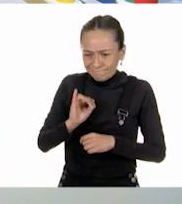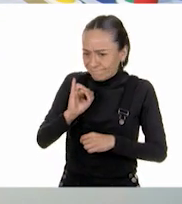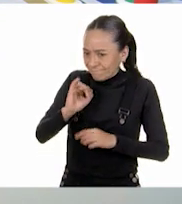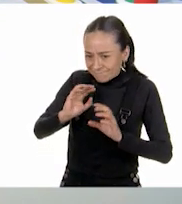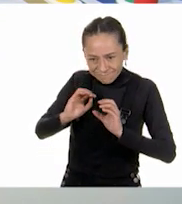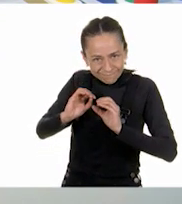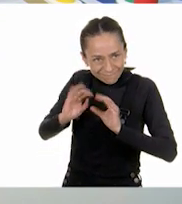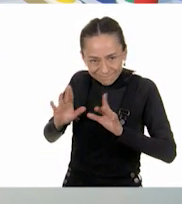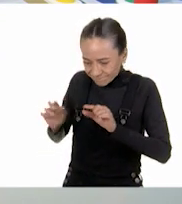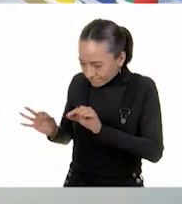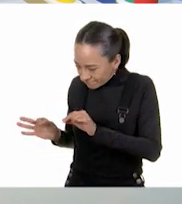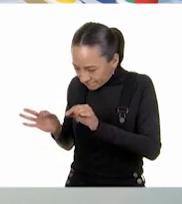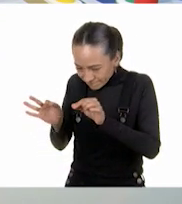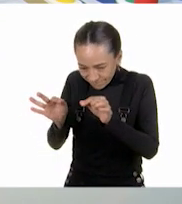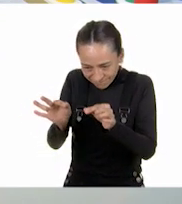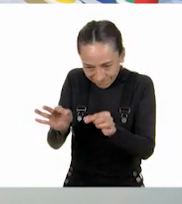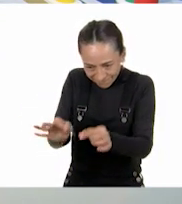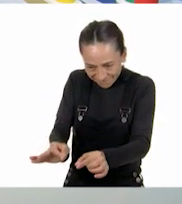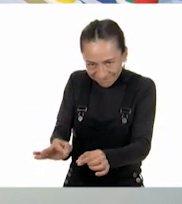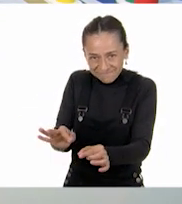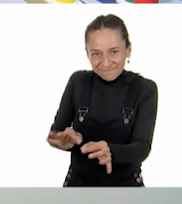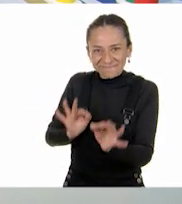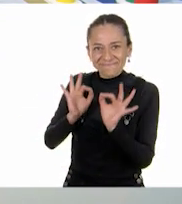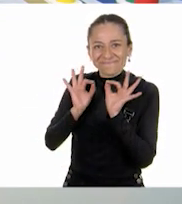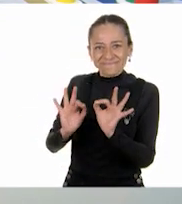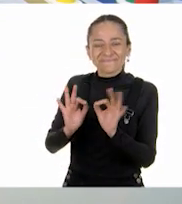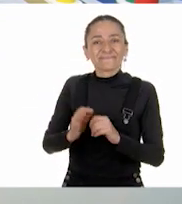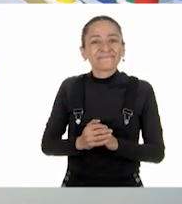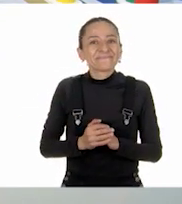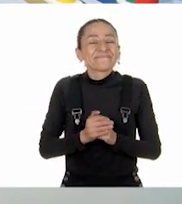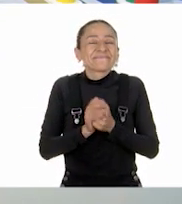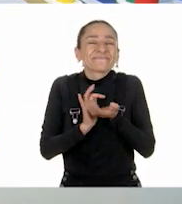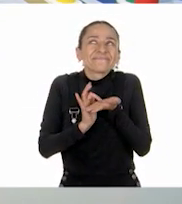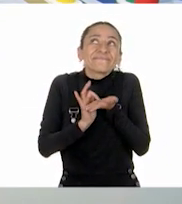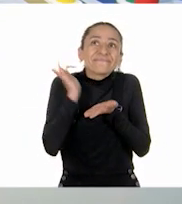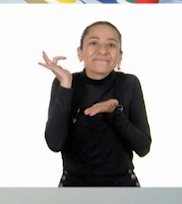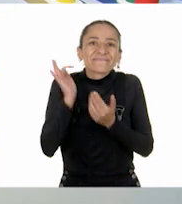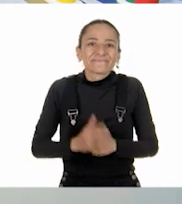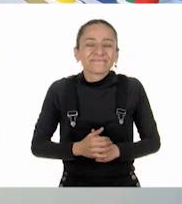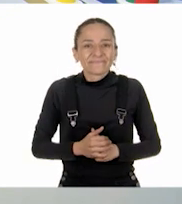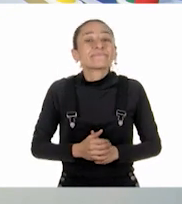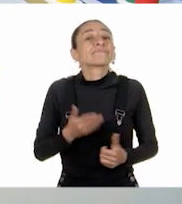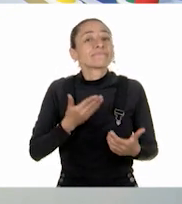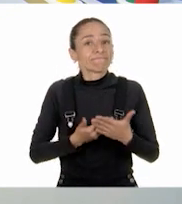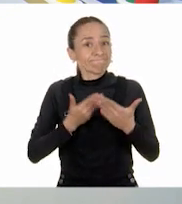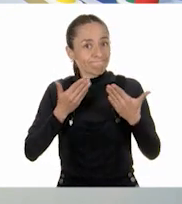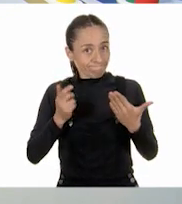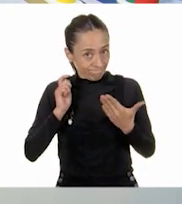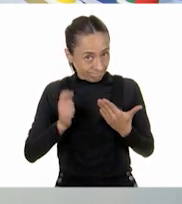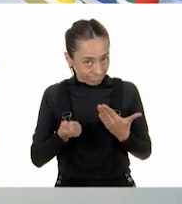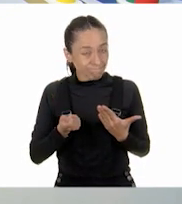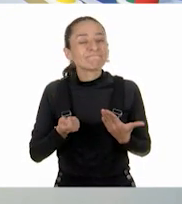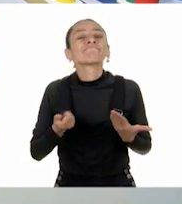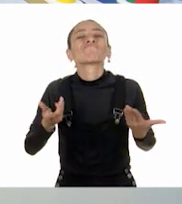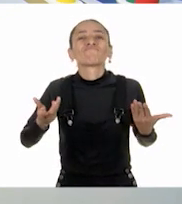te lo entrego en tu manita. ¡Listo! Gracias. Y pues juntos vamos a tener el gusto de acompañarlos en esta